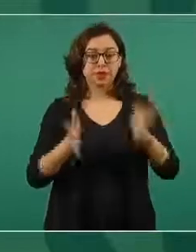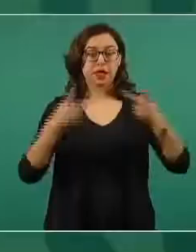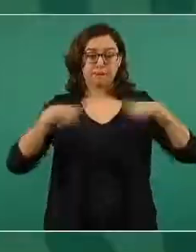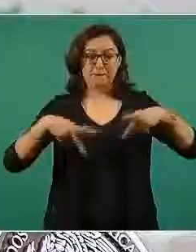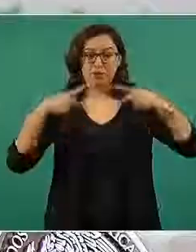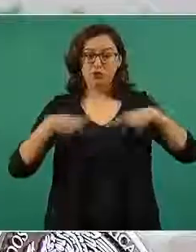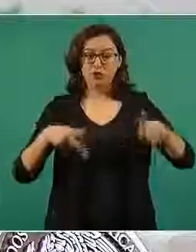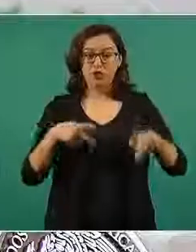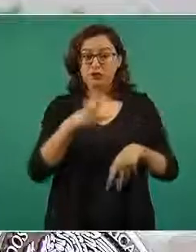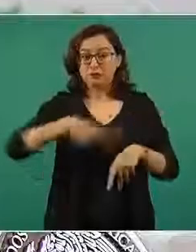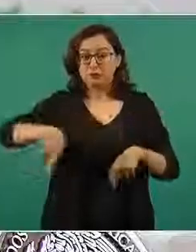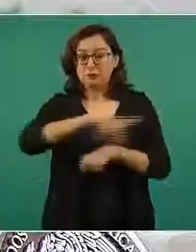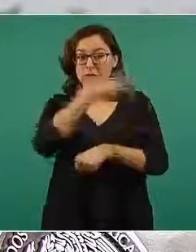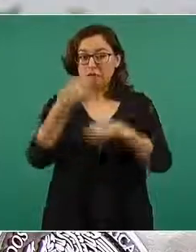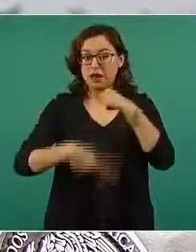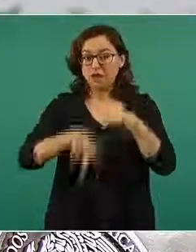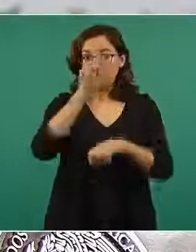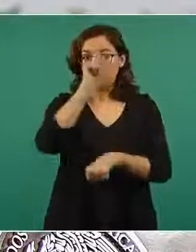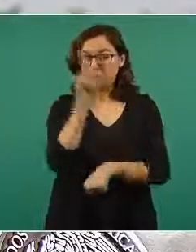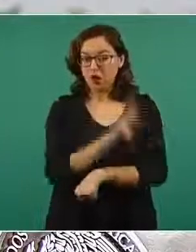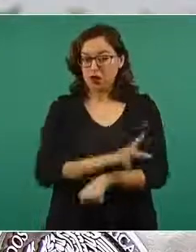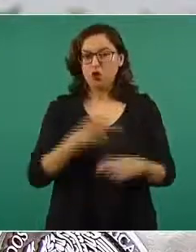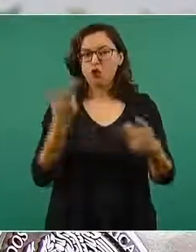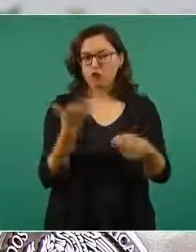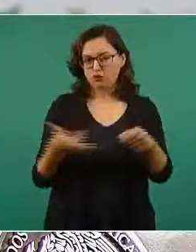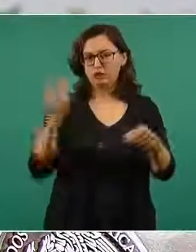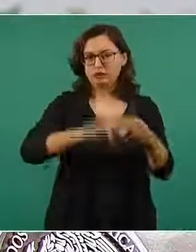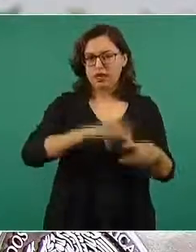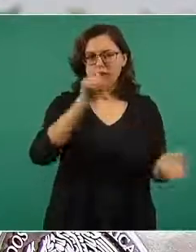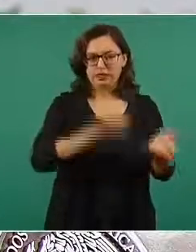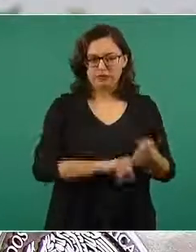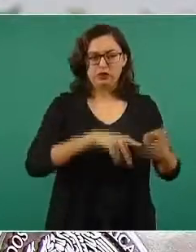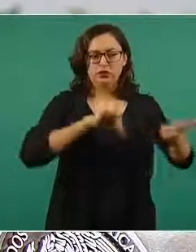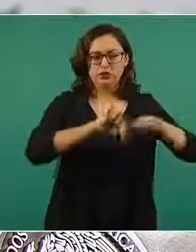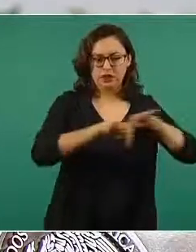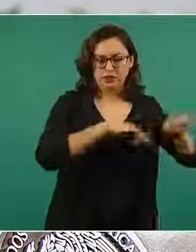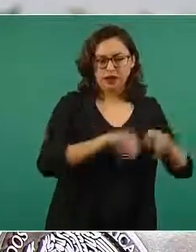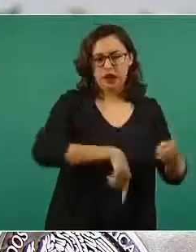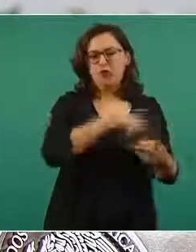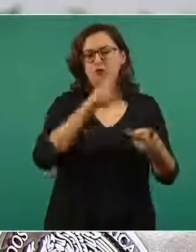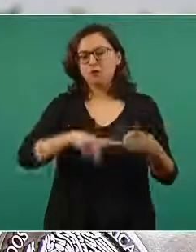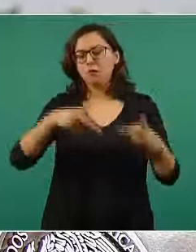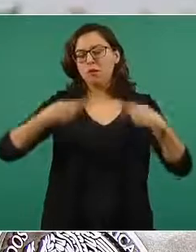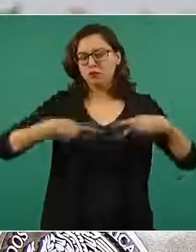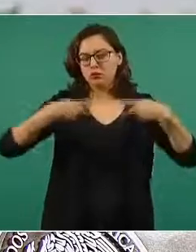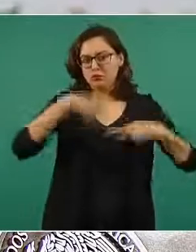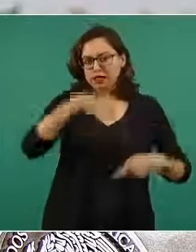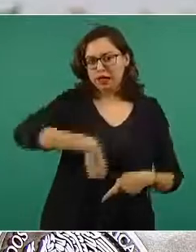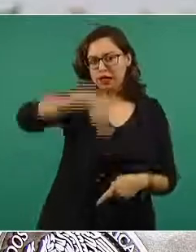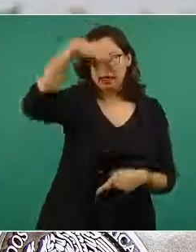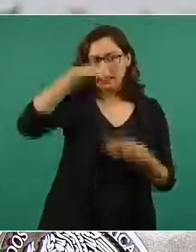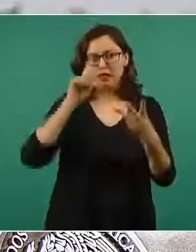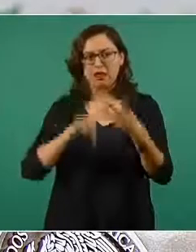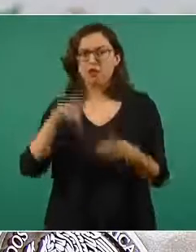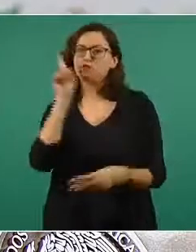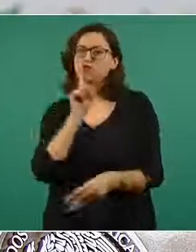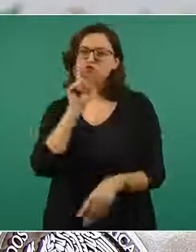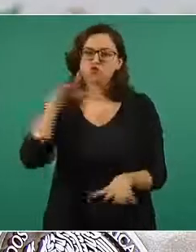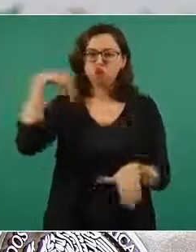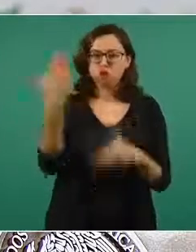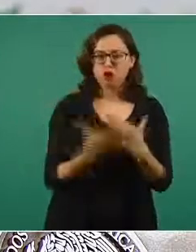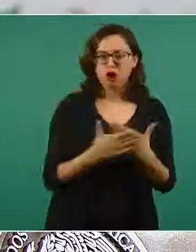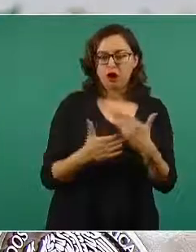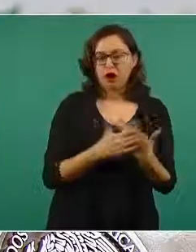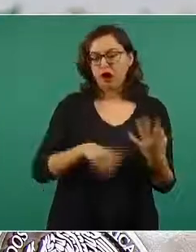de primera línea, a nuestros adultos mayores, a las mujeres embarazadas, y también a los trabajadores de las escuelas en